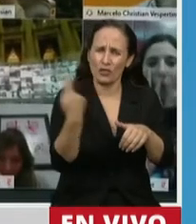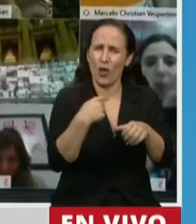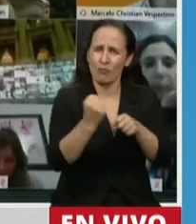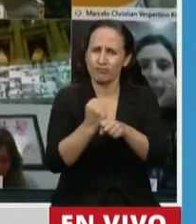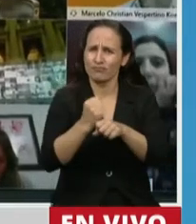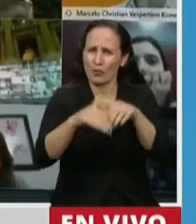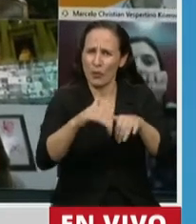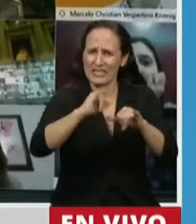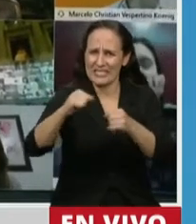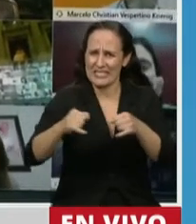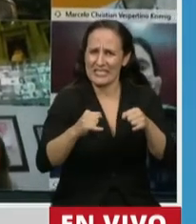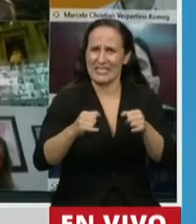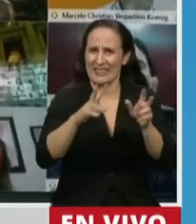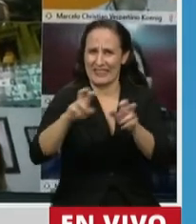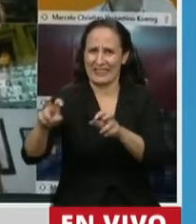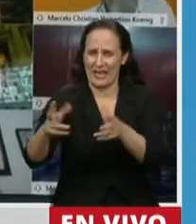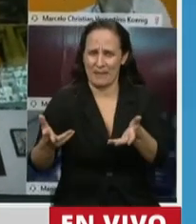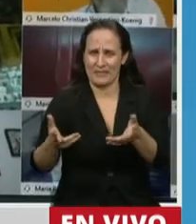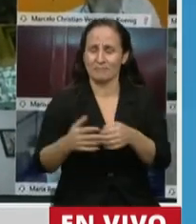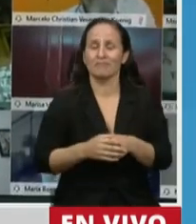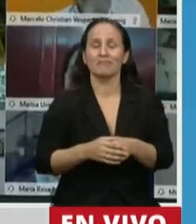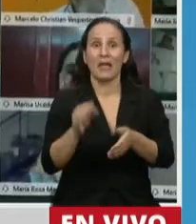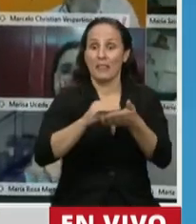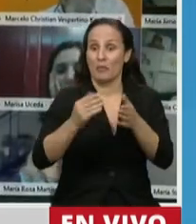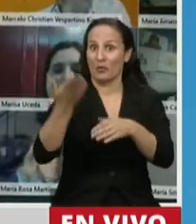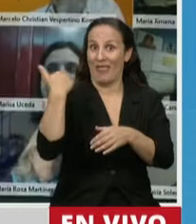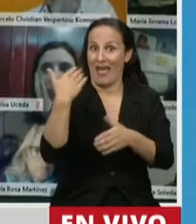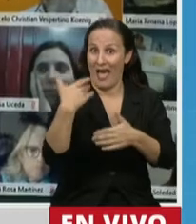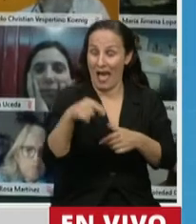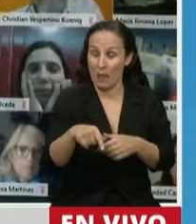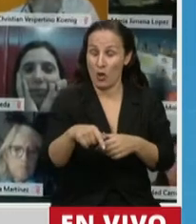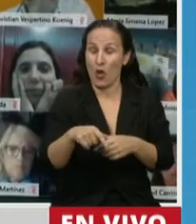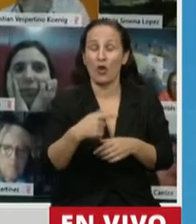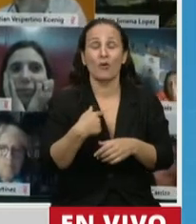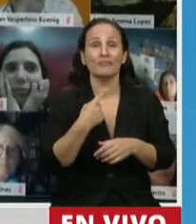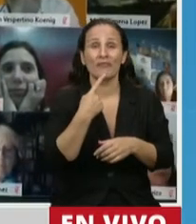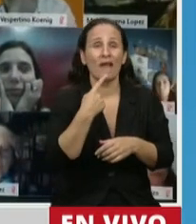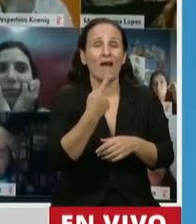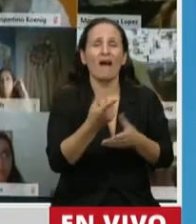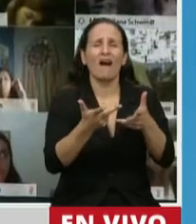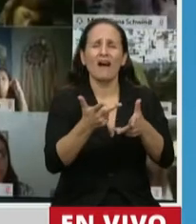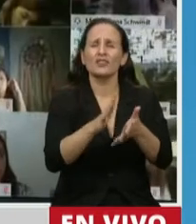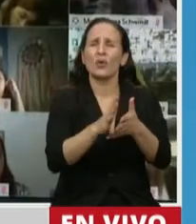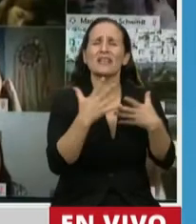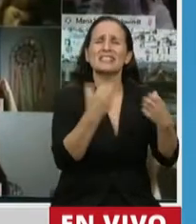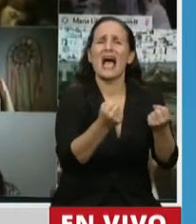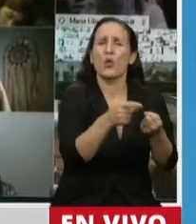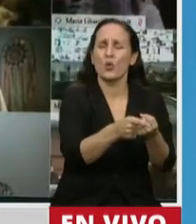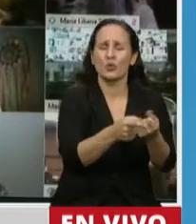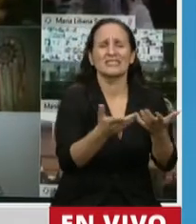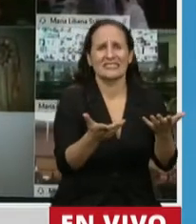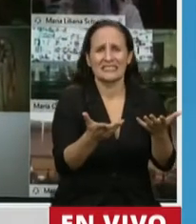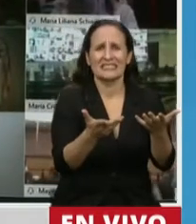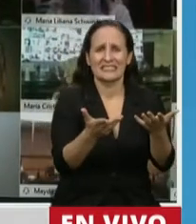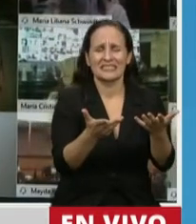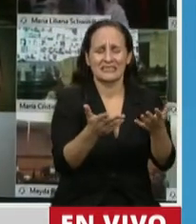temas. Y como decía la diputada preopinante, tenemos un sistema de salud fragmentado, el